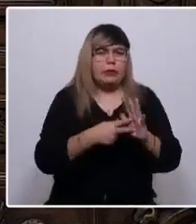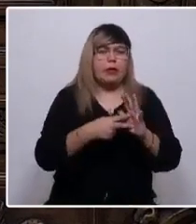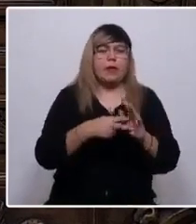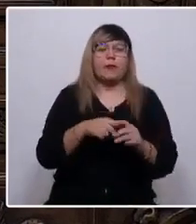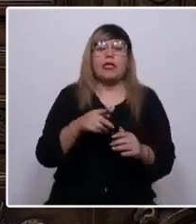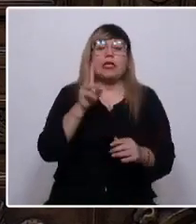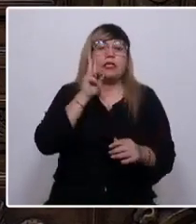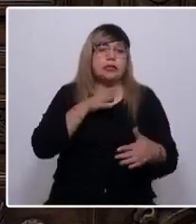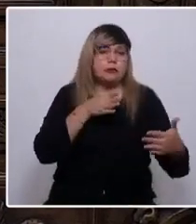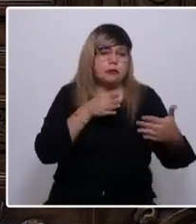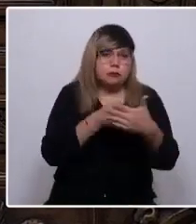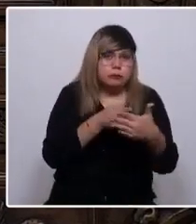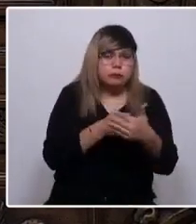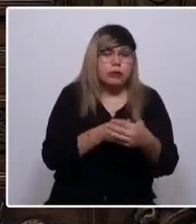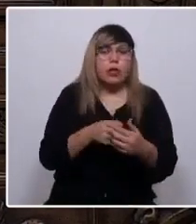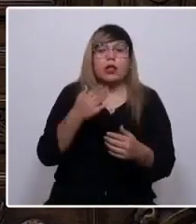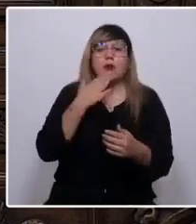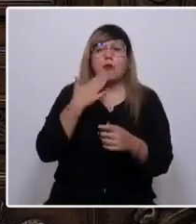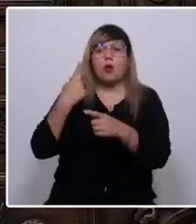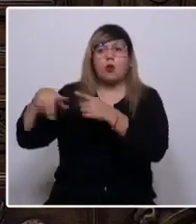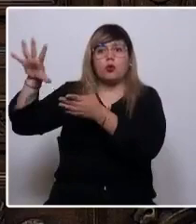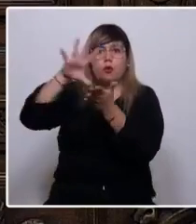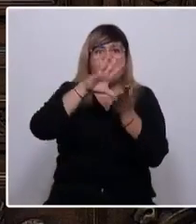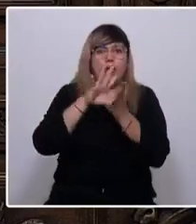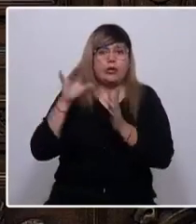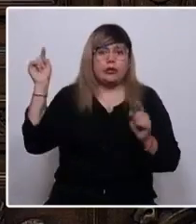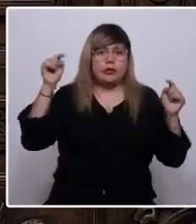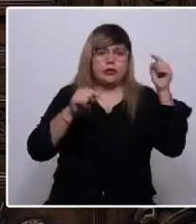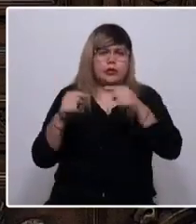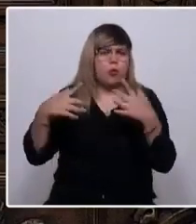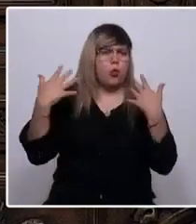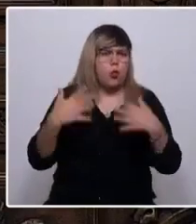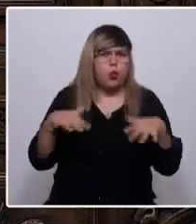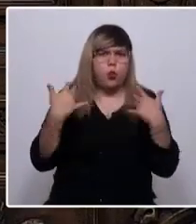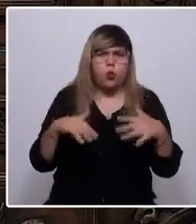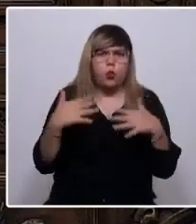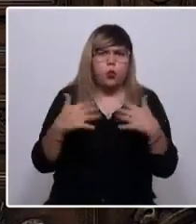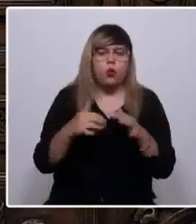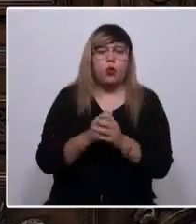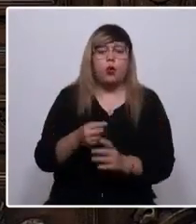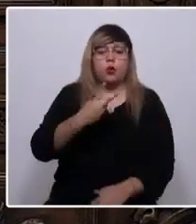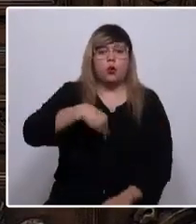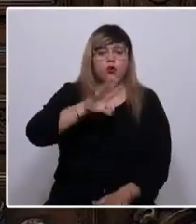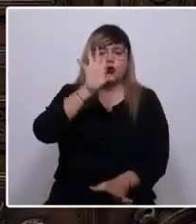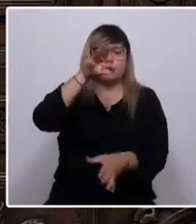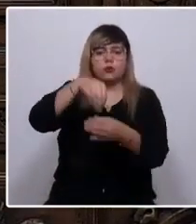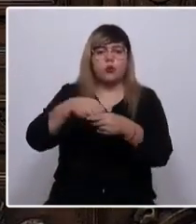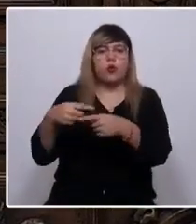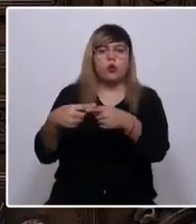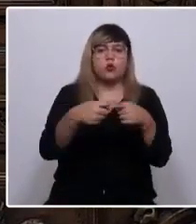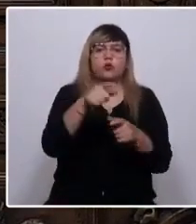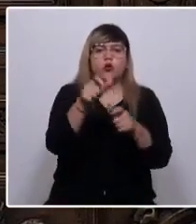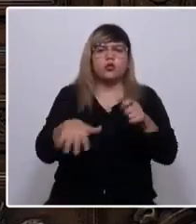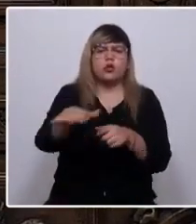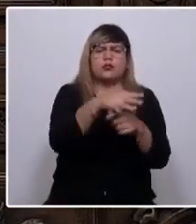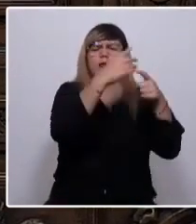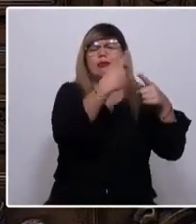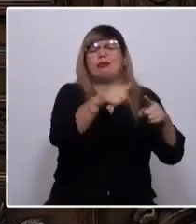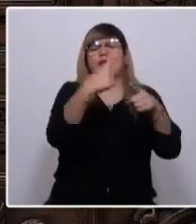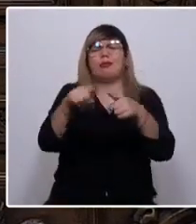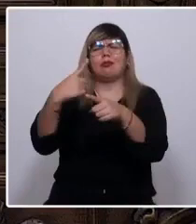que enfrenta los flujos migratorios más intensos de nuestra historia. Somos parte de una sociedad amplia, diversa,